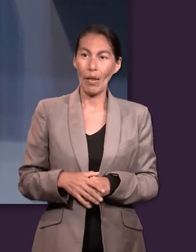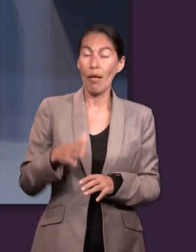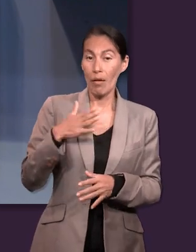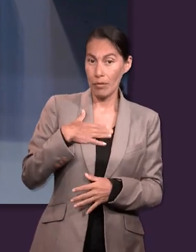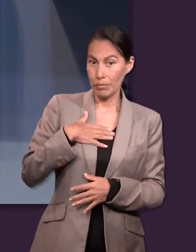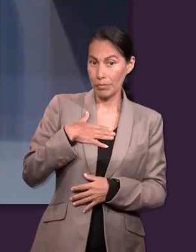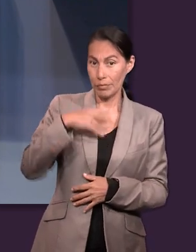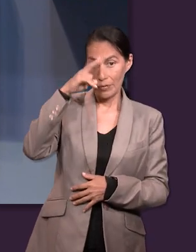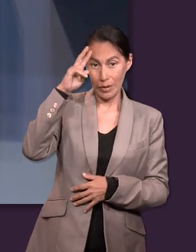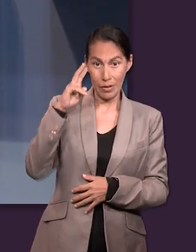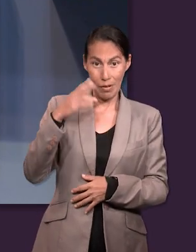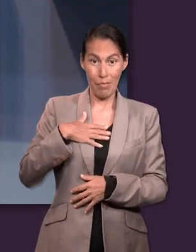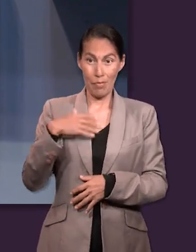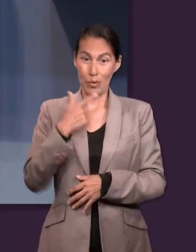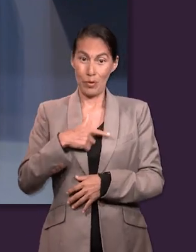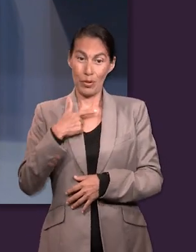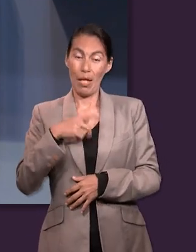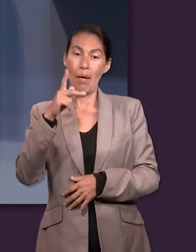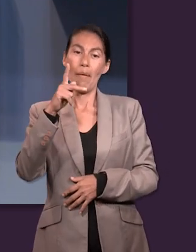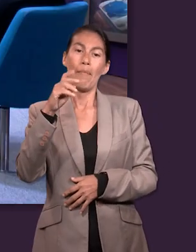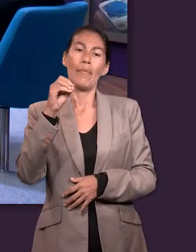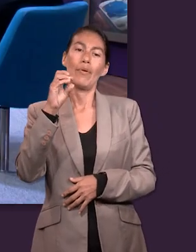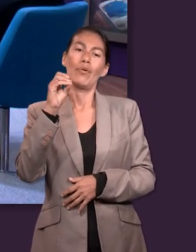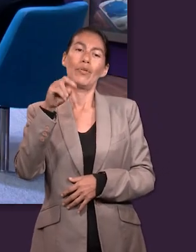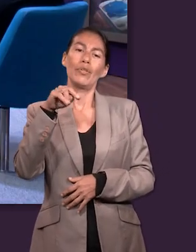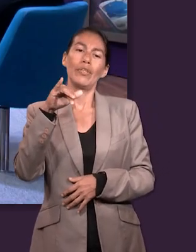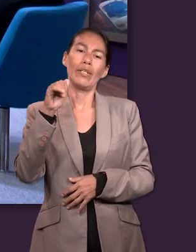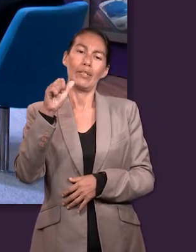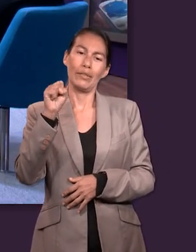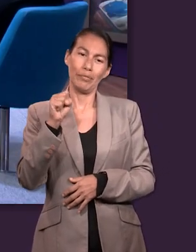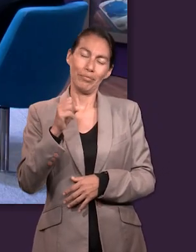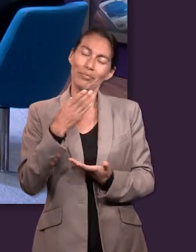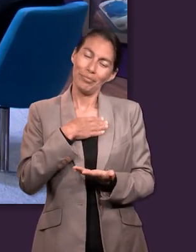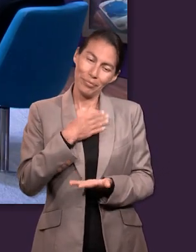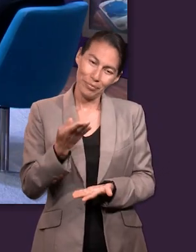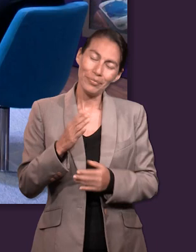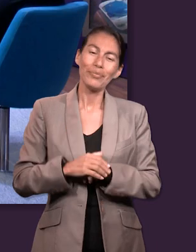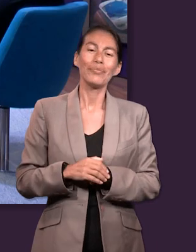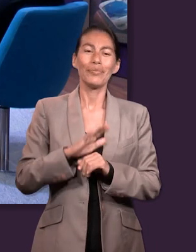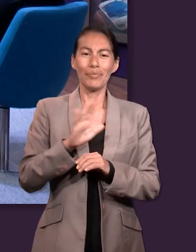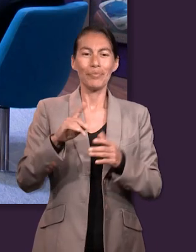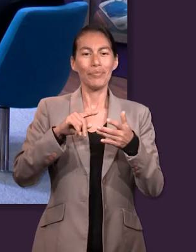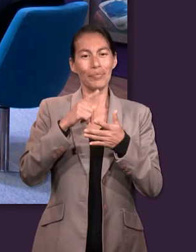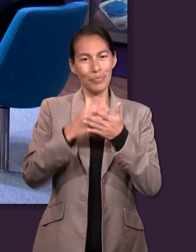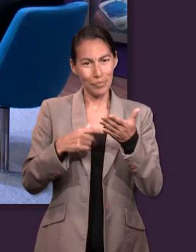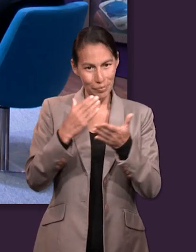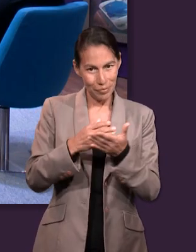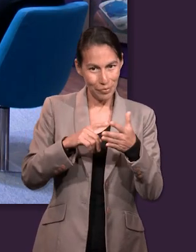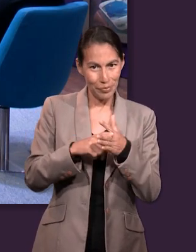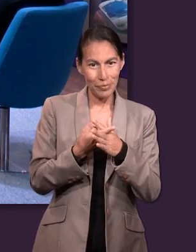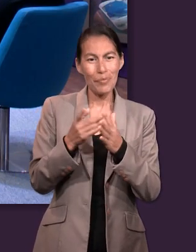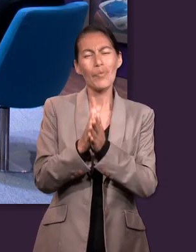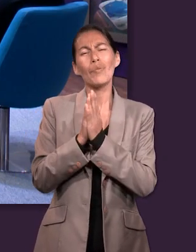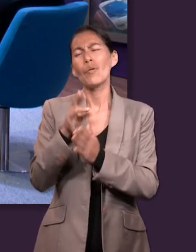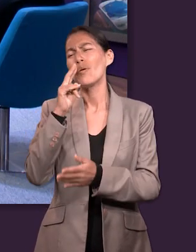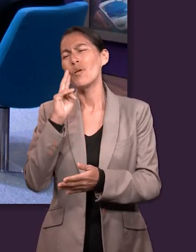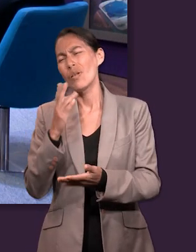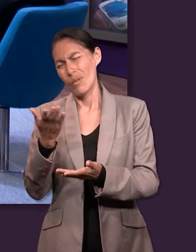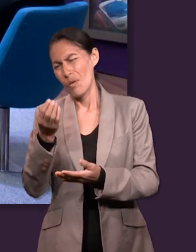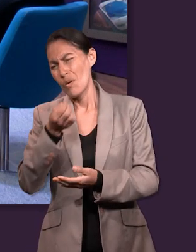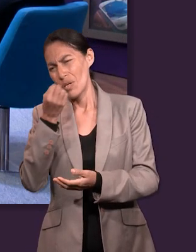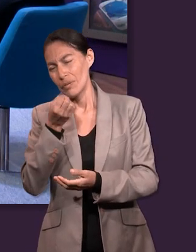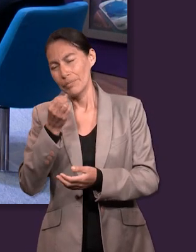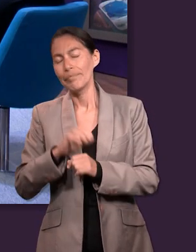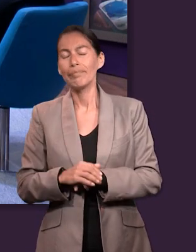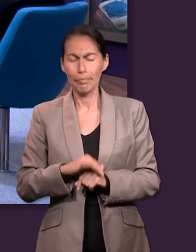que mis flores favoritas son las peonias. Bueno, vamos a comenzar de lleno con esta lección. Te invito a que nos ayudes con